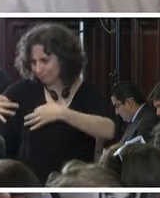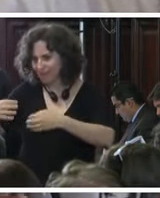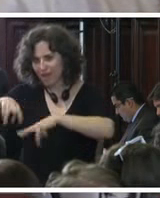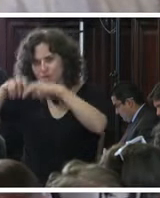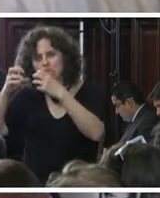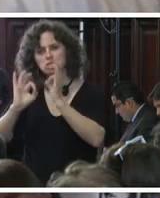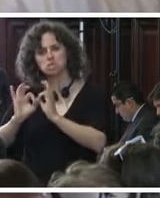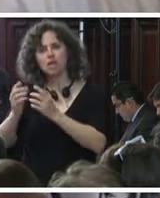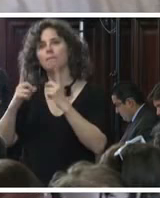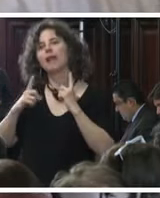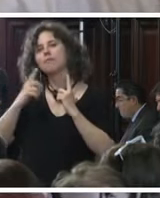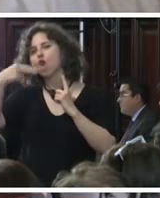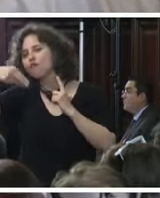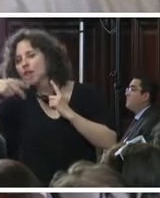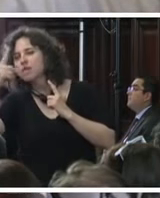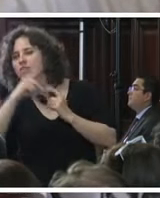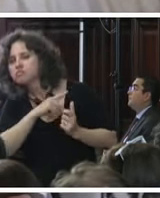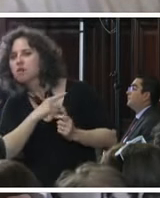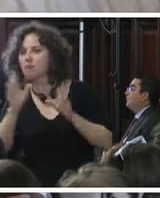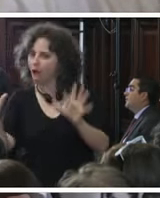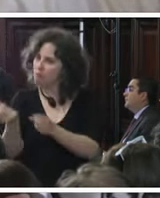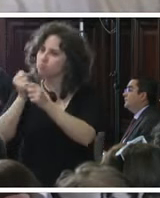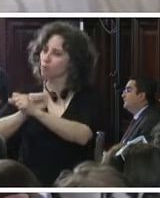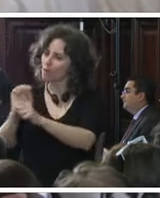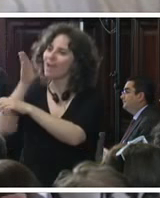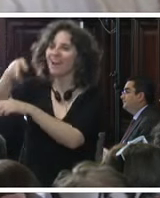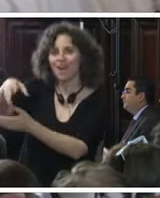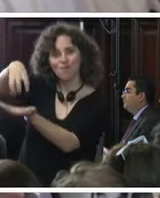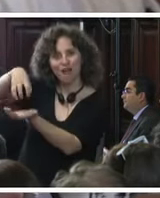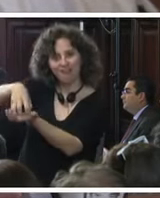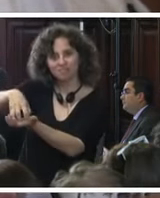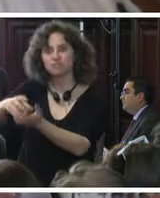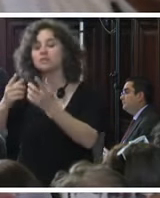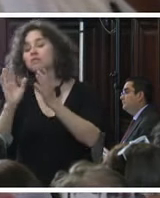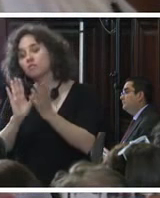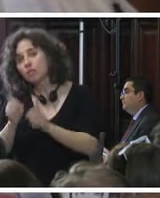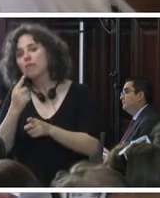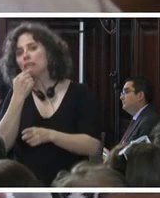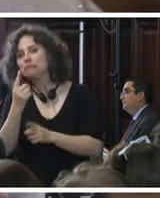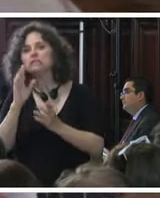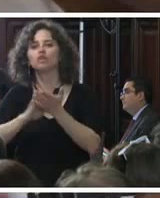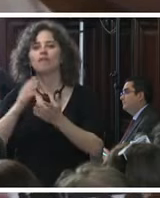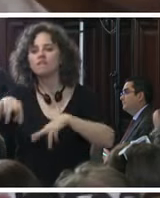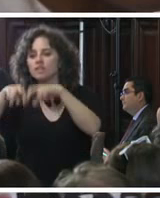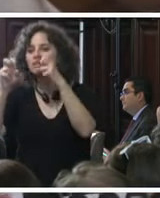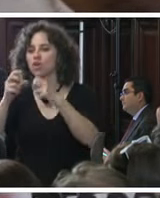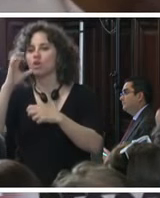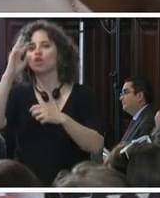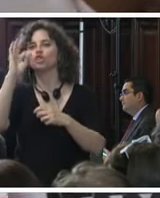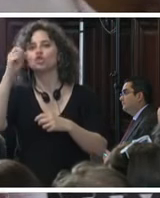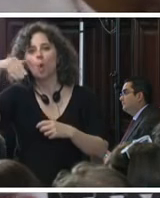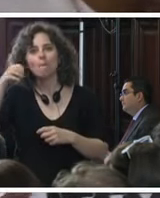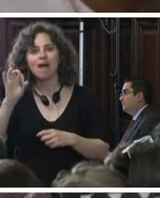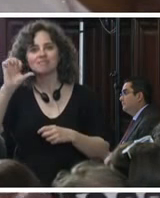esperamos que en noviembre diciembre podamos salir a campo decir también respecto de la investigación de Tomás Herón que la